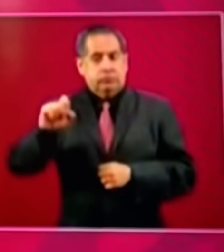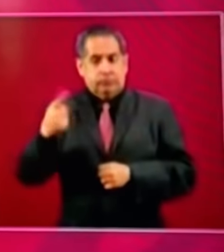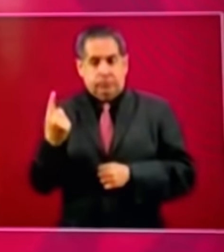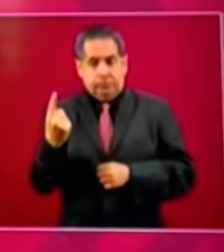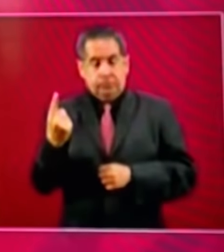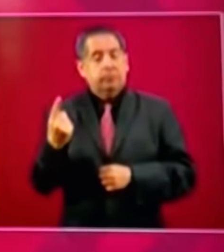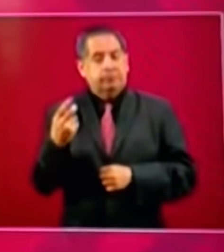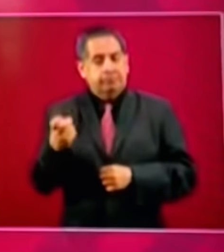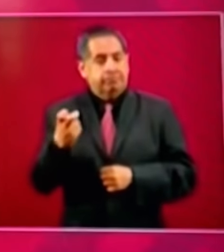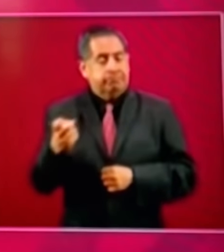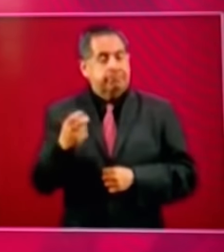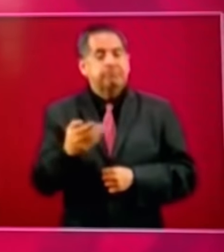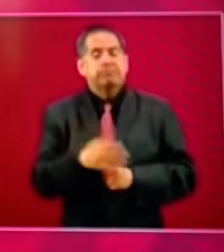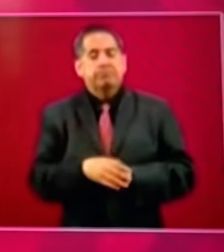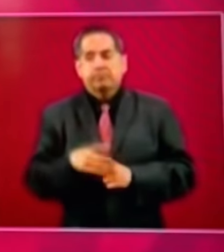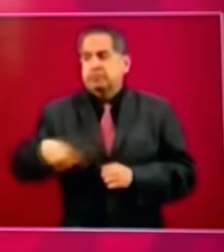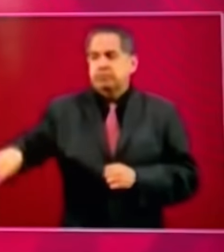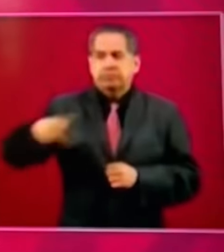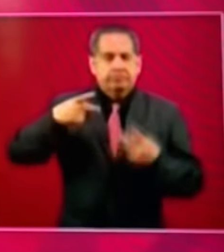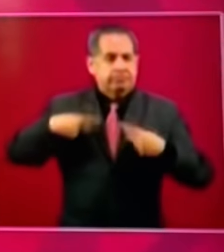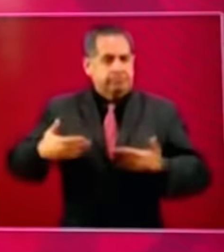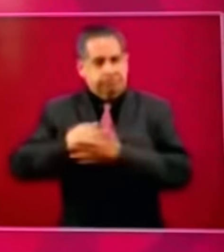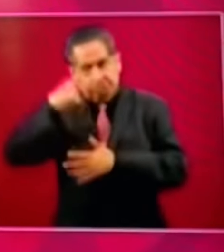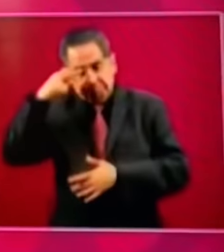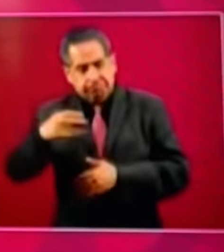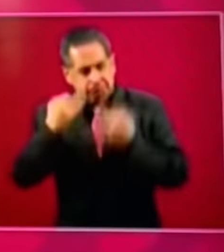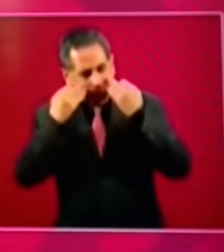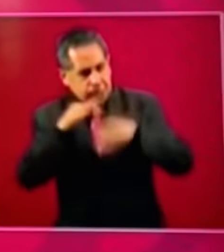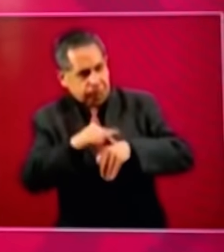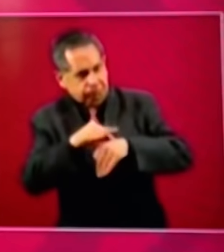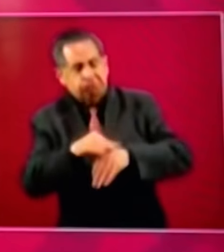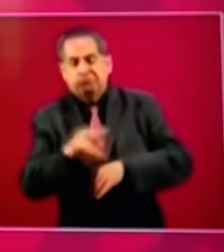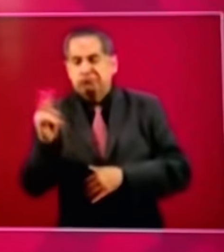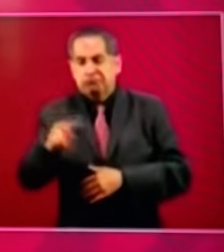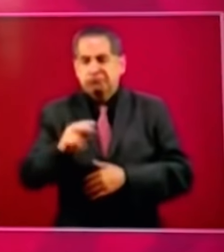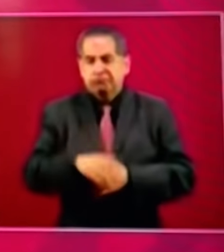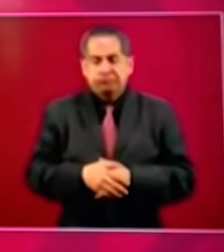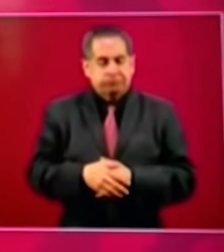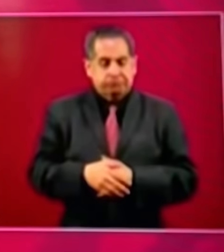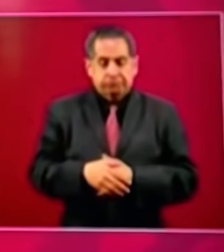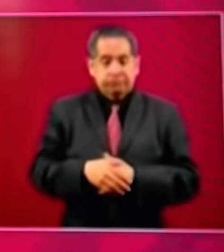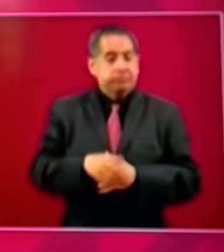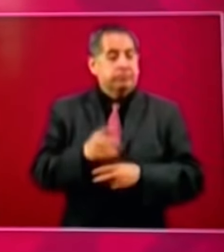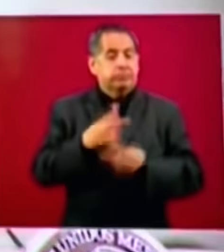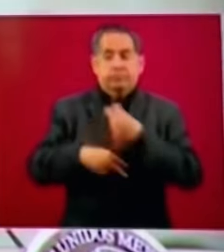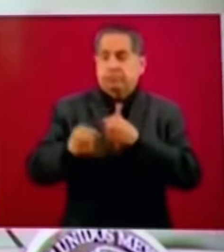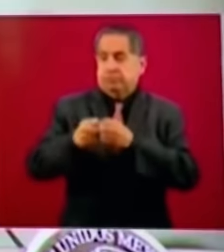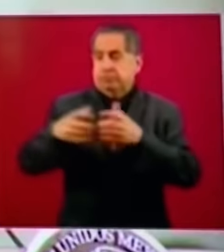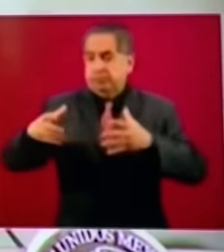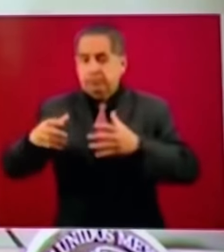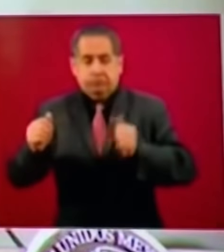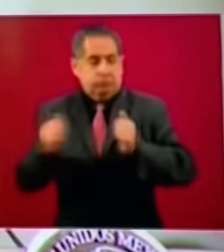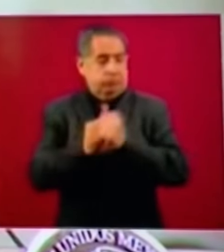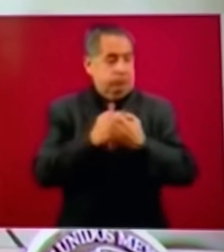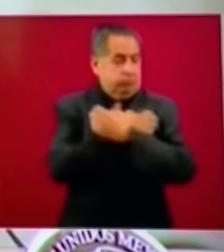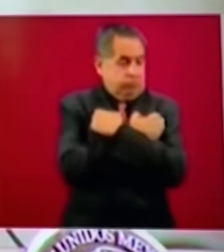los mexicanos hemos sido testigos de la correlación entre el desarrollo y la educación